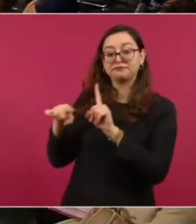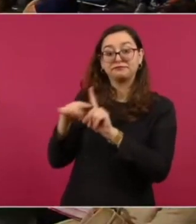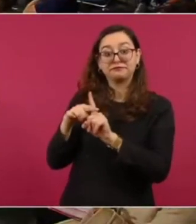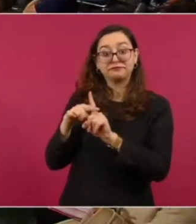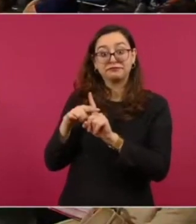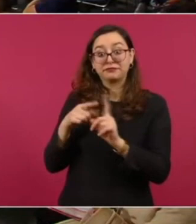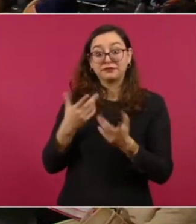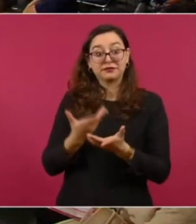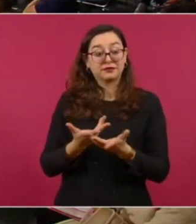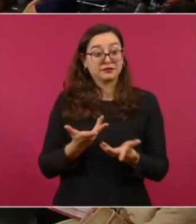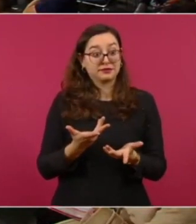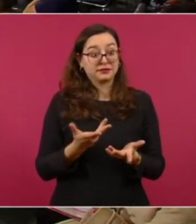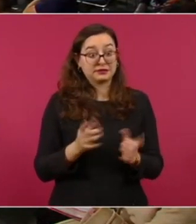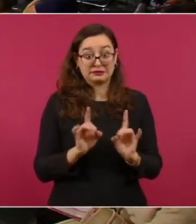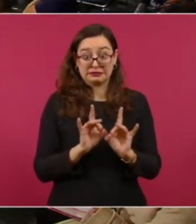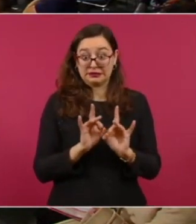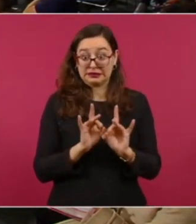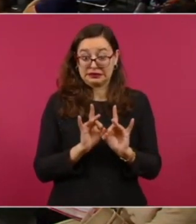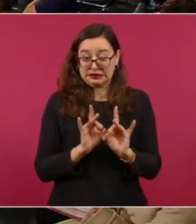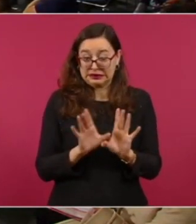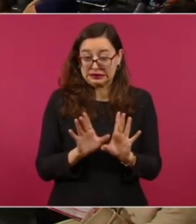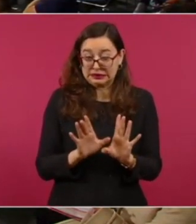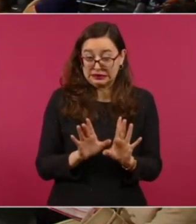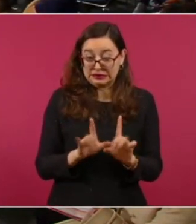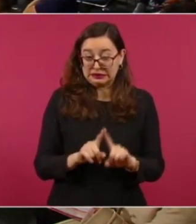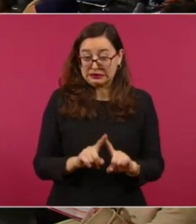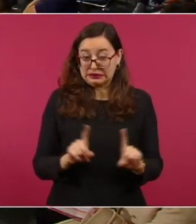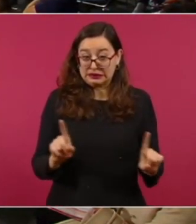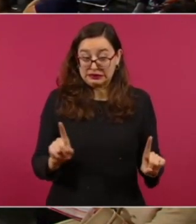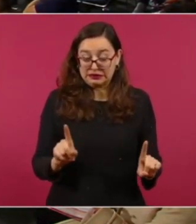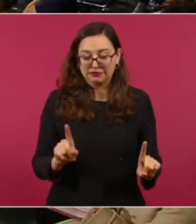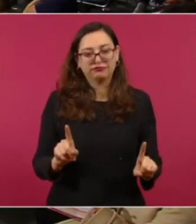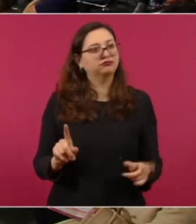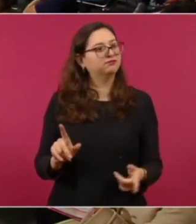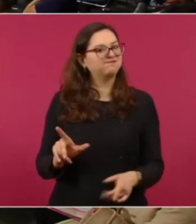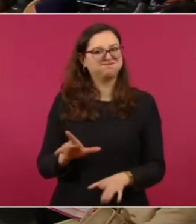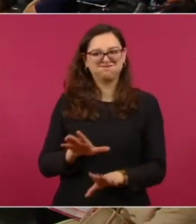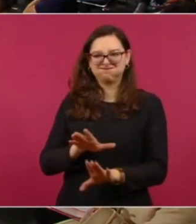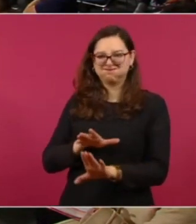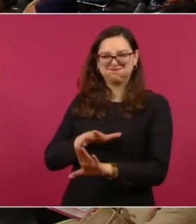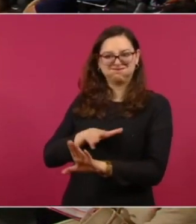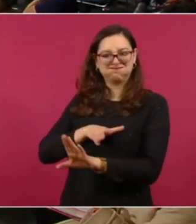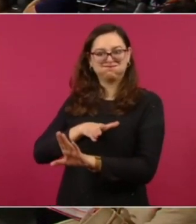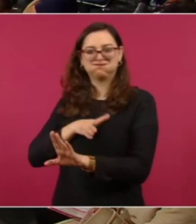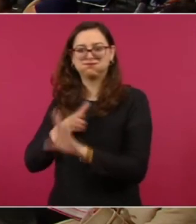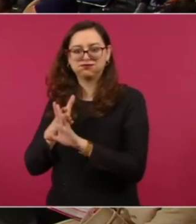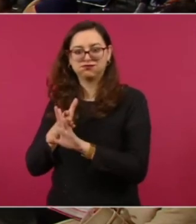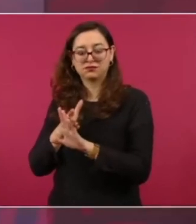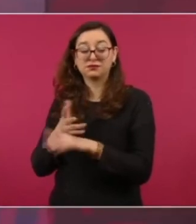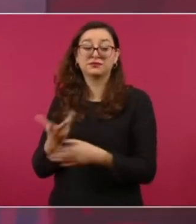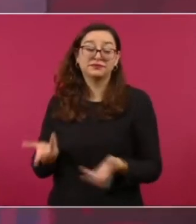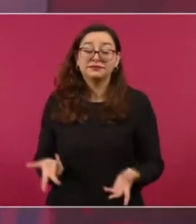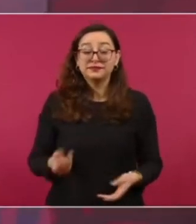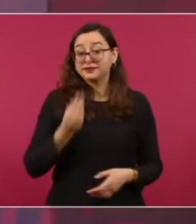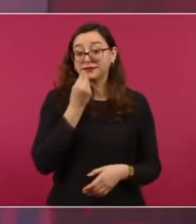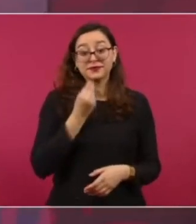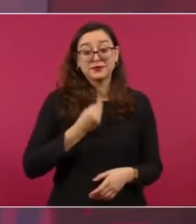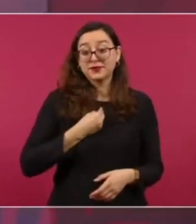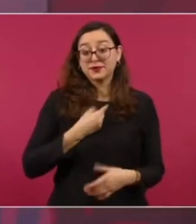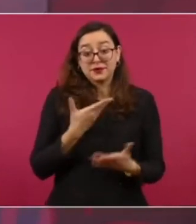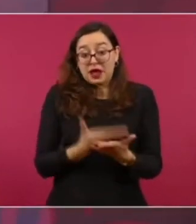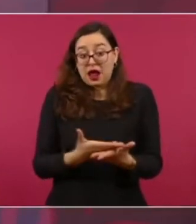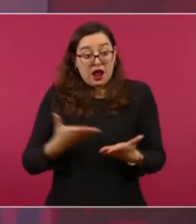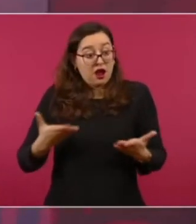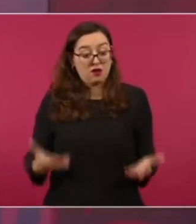amigos rápidamente a la mañanera y a ver que es que dijo el día de hoy el presidente López Obrador y como les da